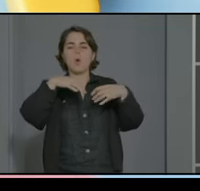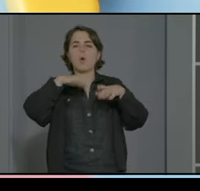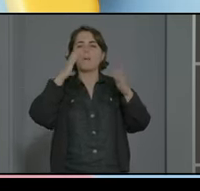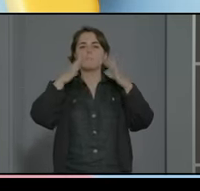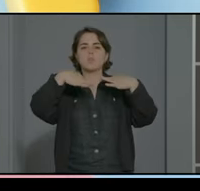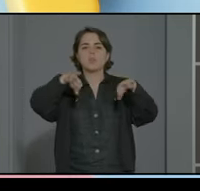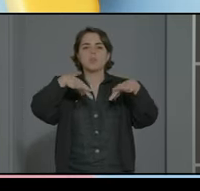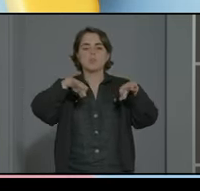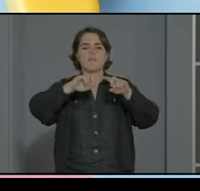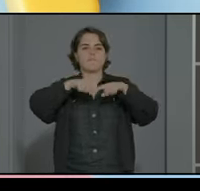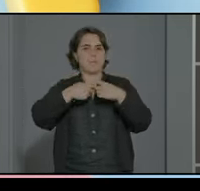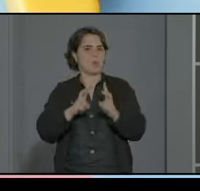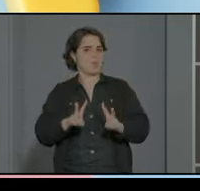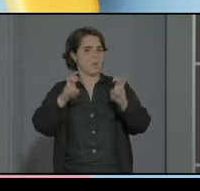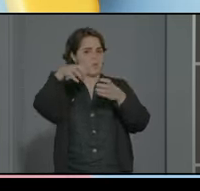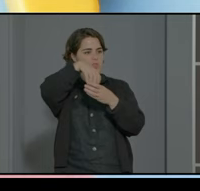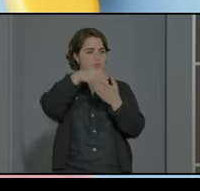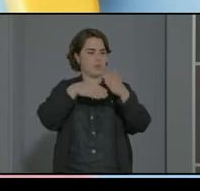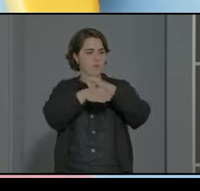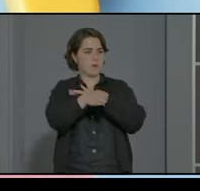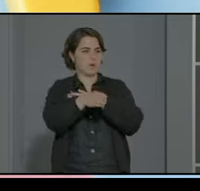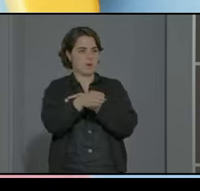que hay muchas familias nuevas que van a entrar en el centro